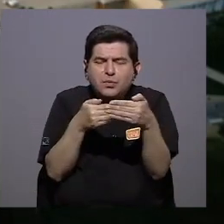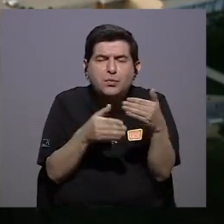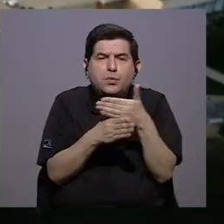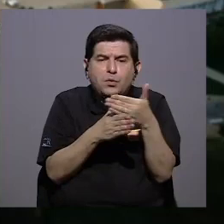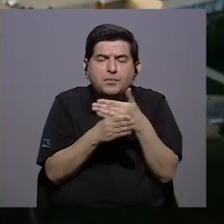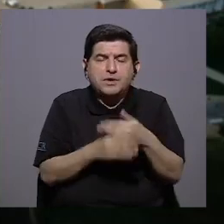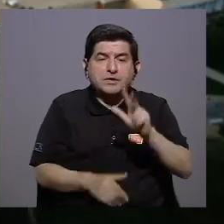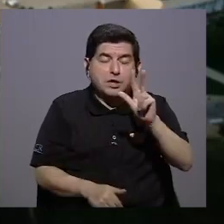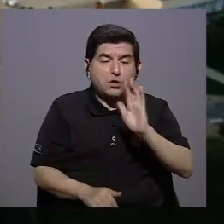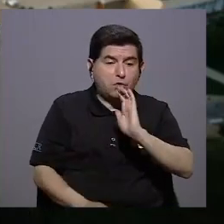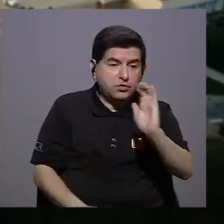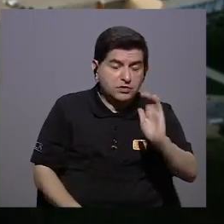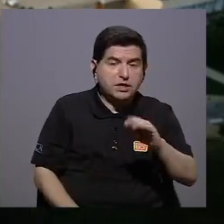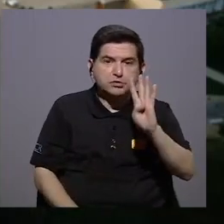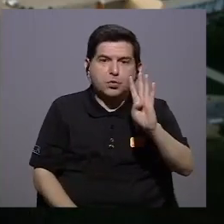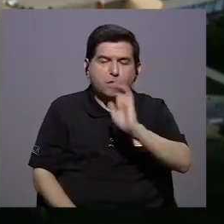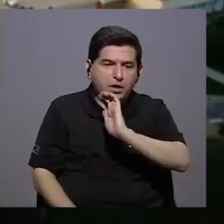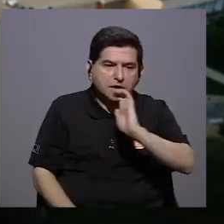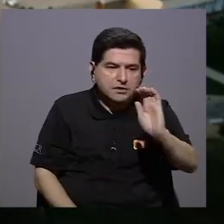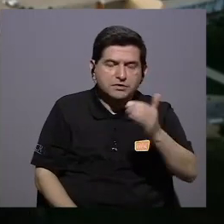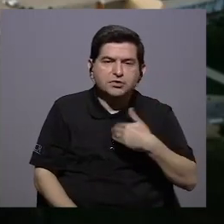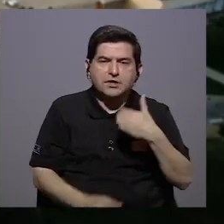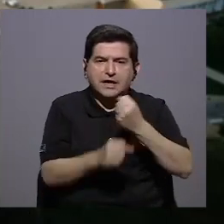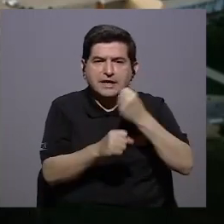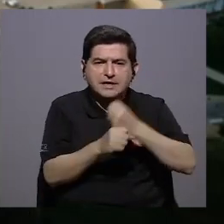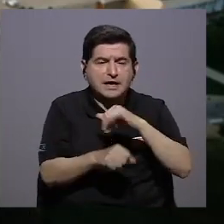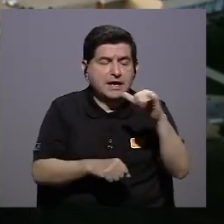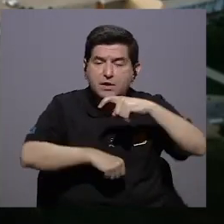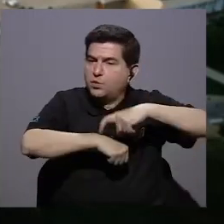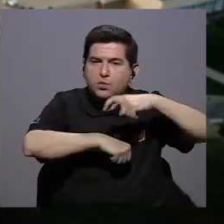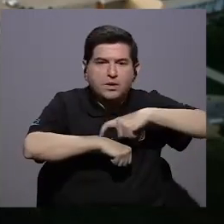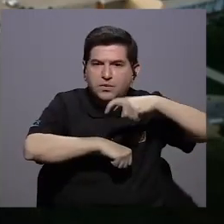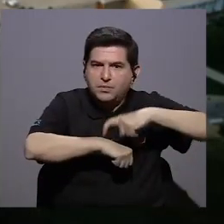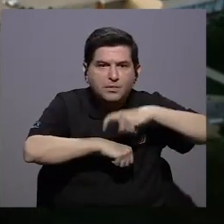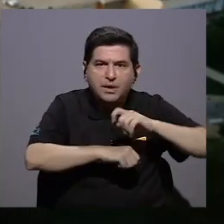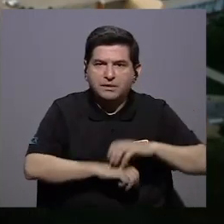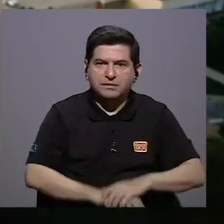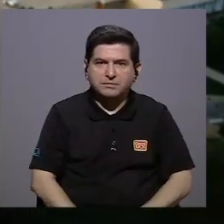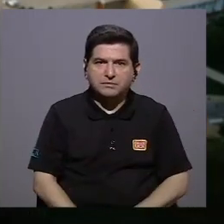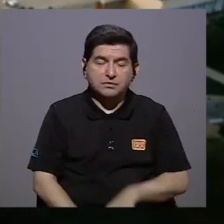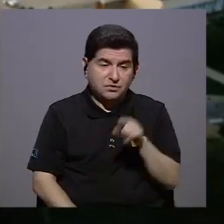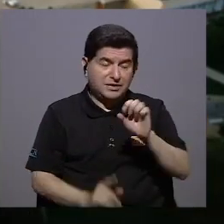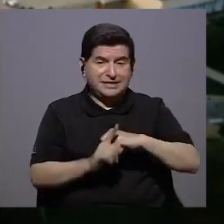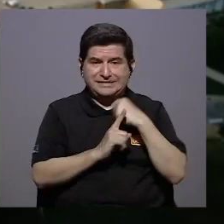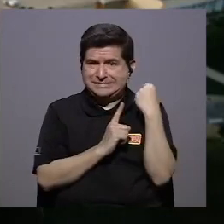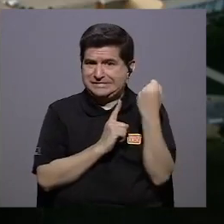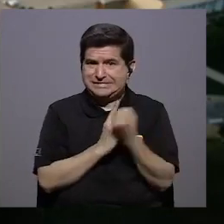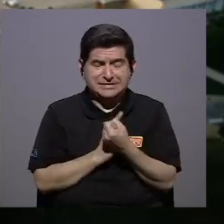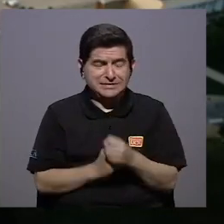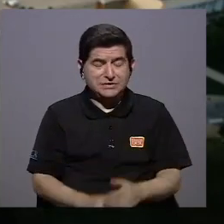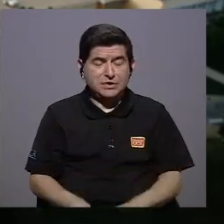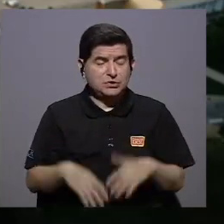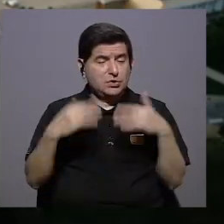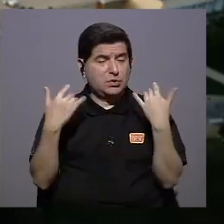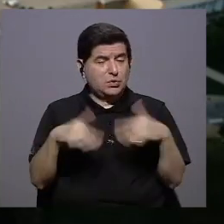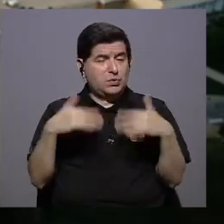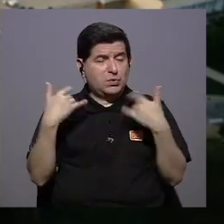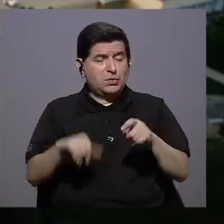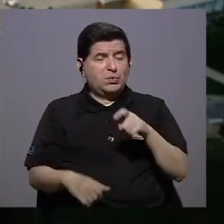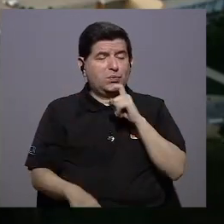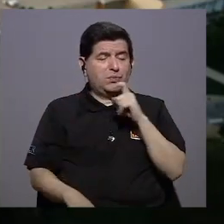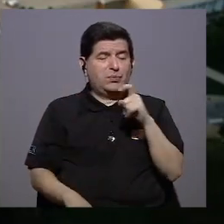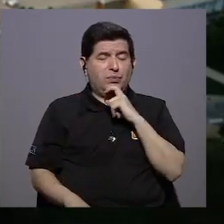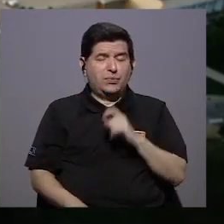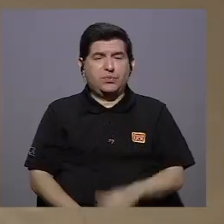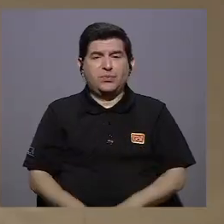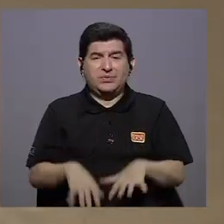compartir con tres chicos con cuatro chicos que tienen que trabajar a la vez y eso son condiciones extraordinariamente difíciles